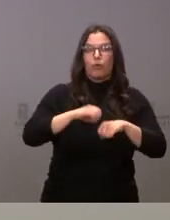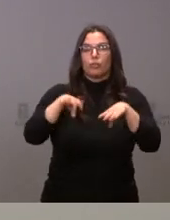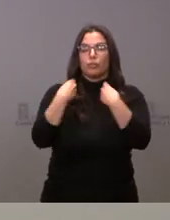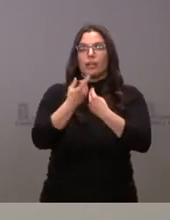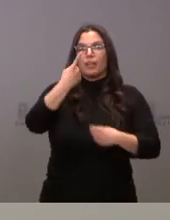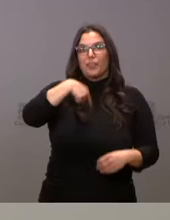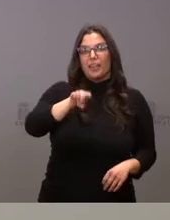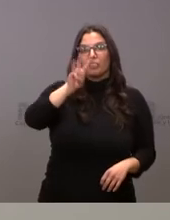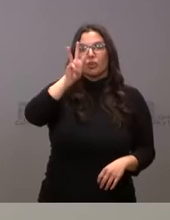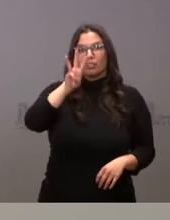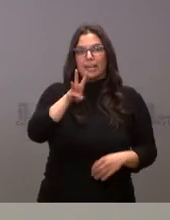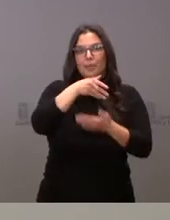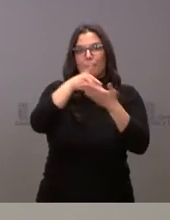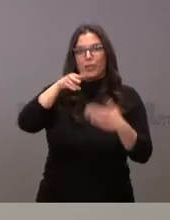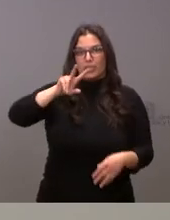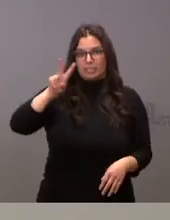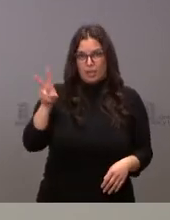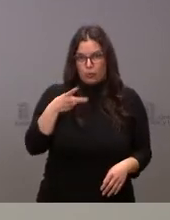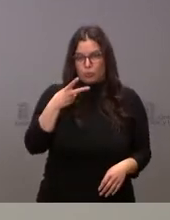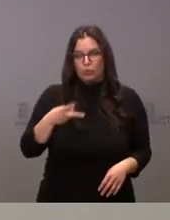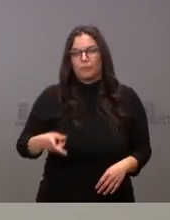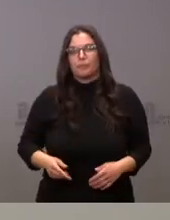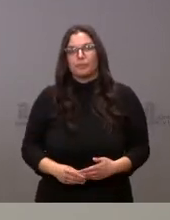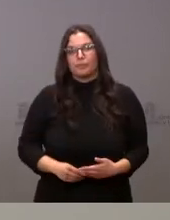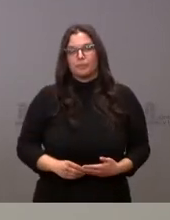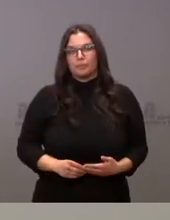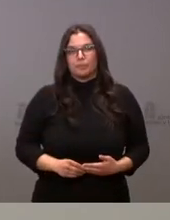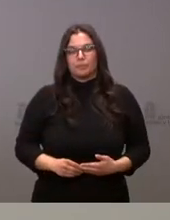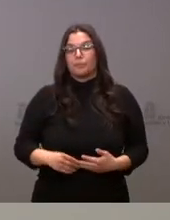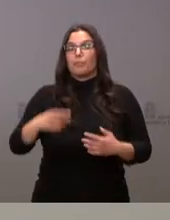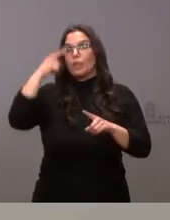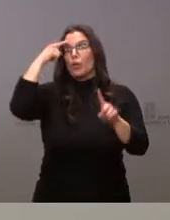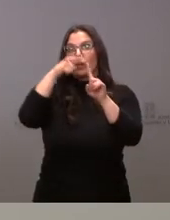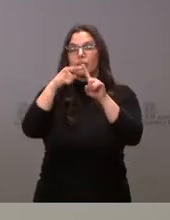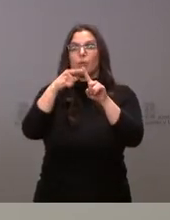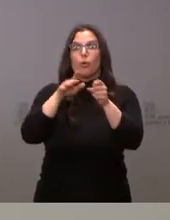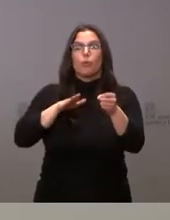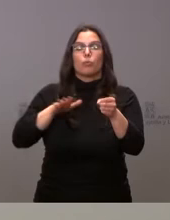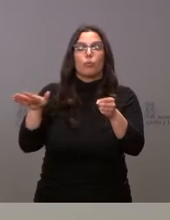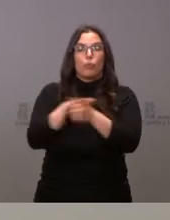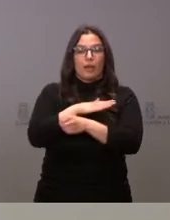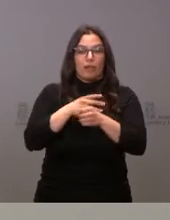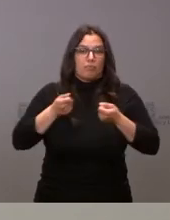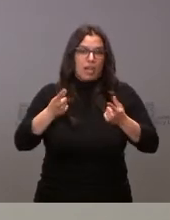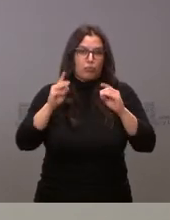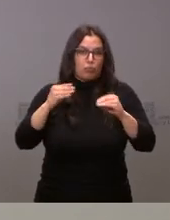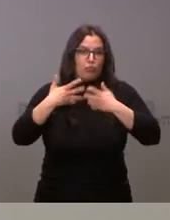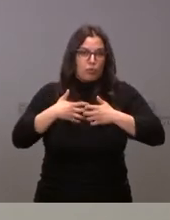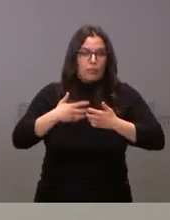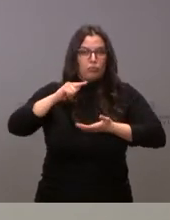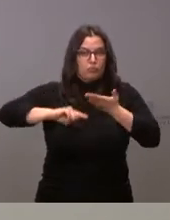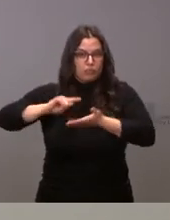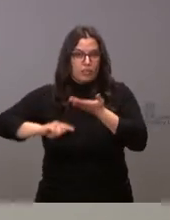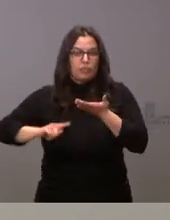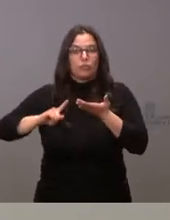103 millones de euros. El objetivo es financiar sus gastos de funcionamiento y de personal durante los